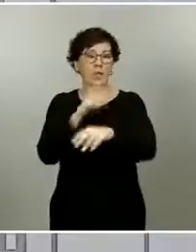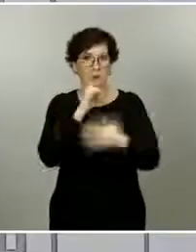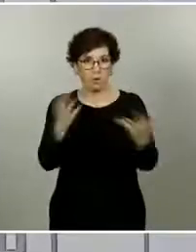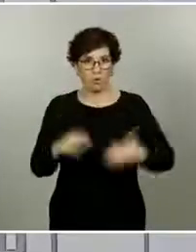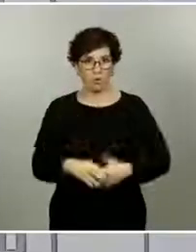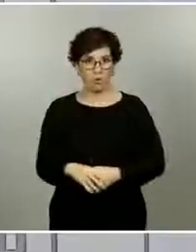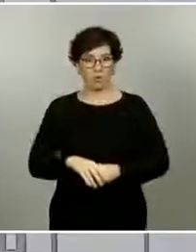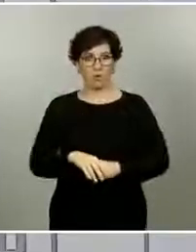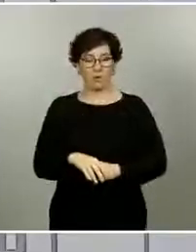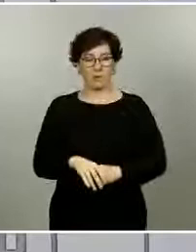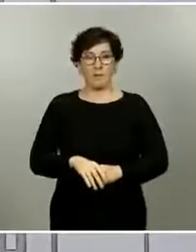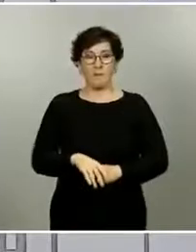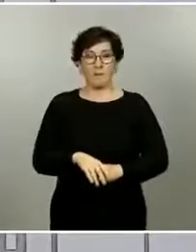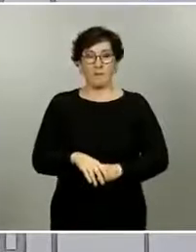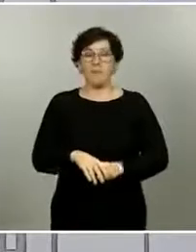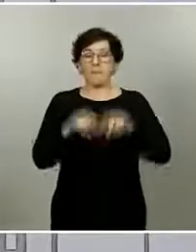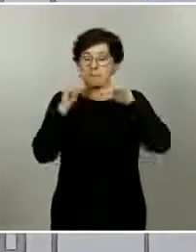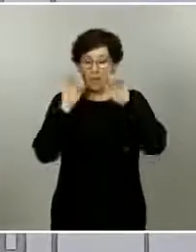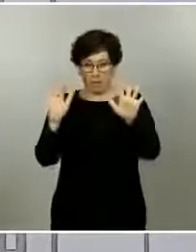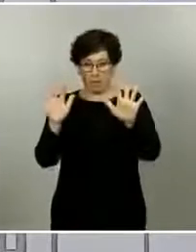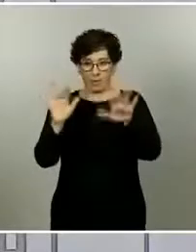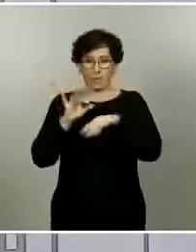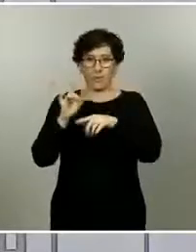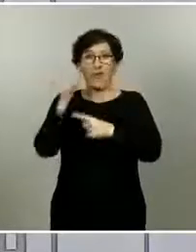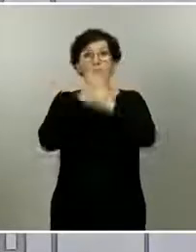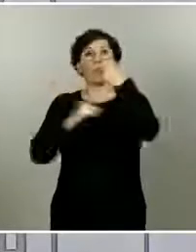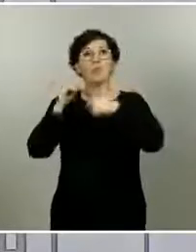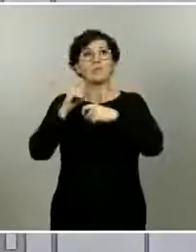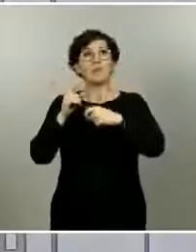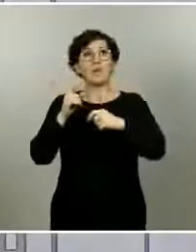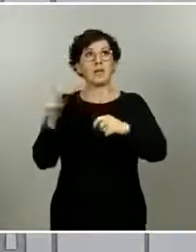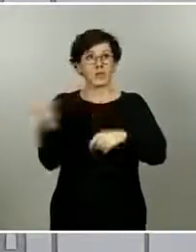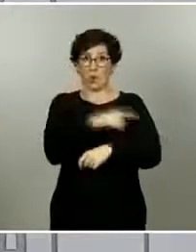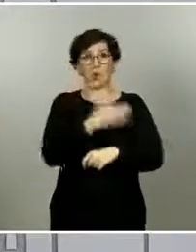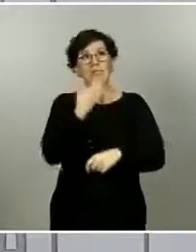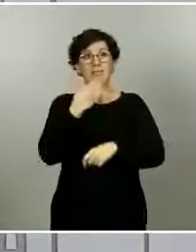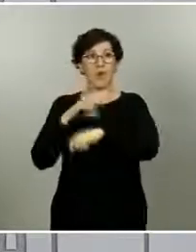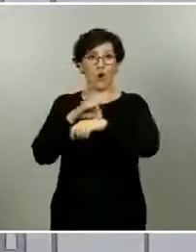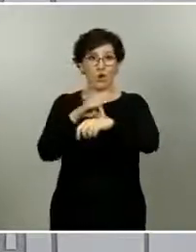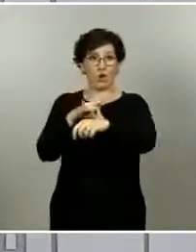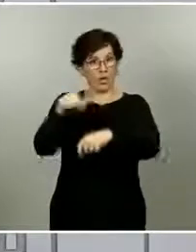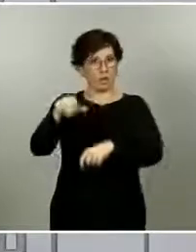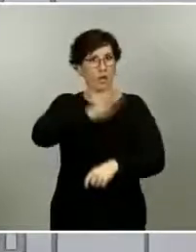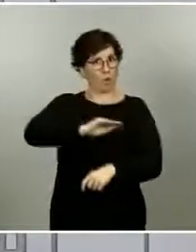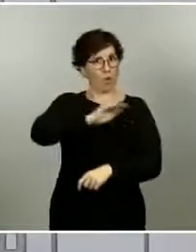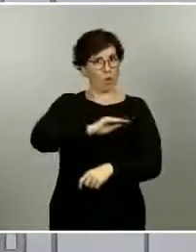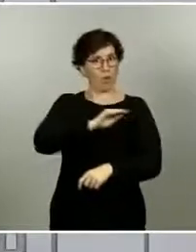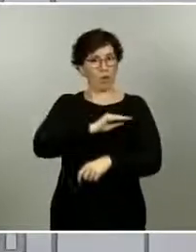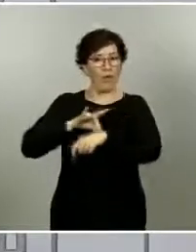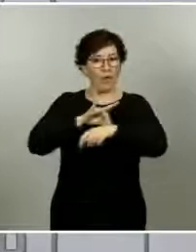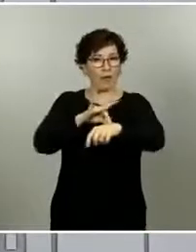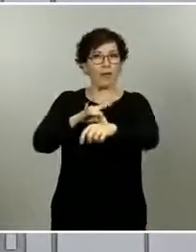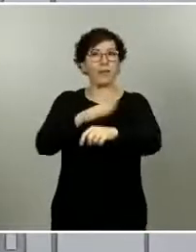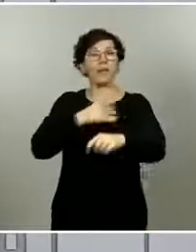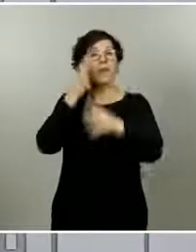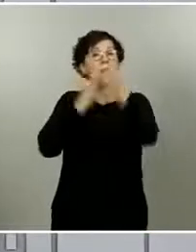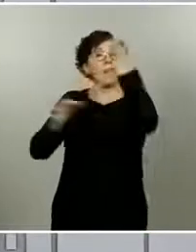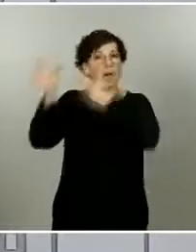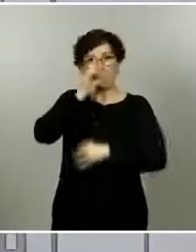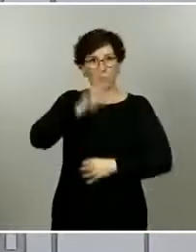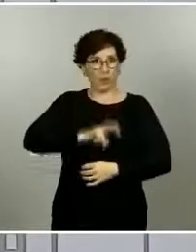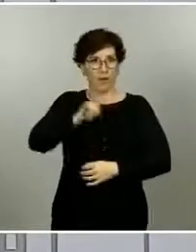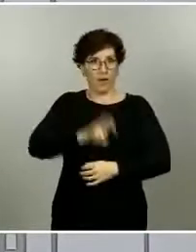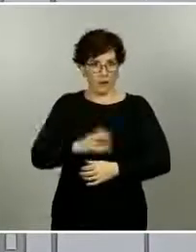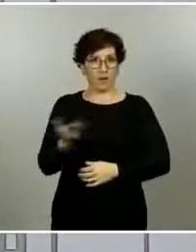Bueno todas las encuestas nos orientan y esta nos orienta mucho con lo cual yo creo que los datos son muy útiles de hecho